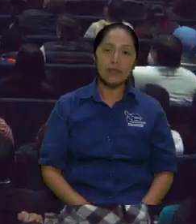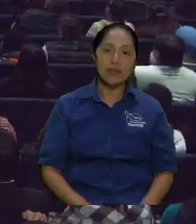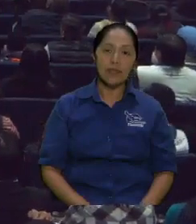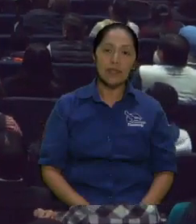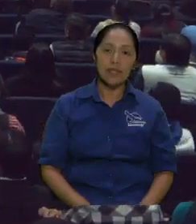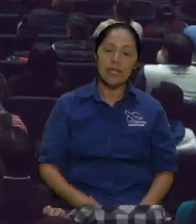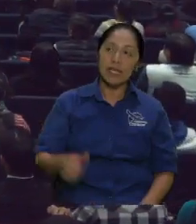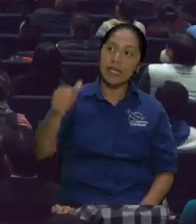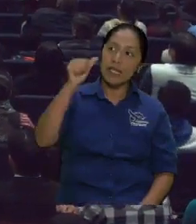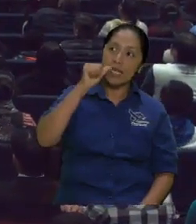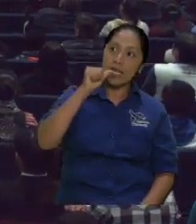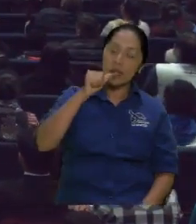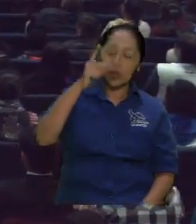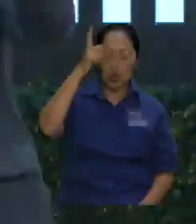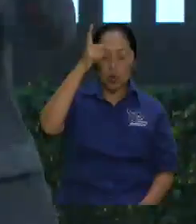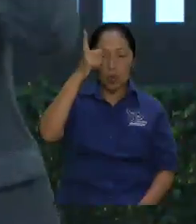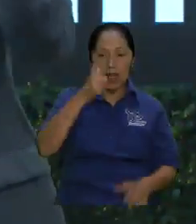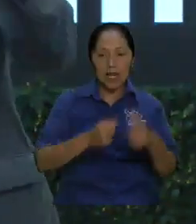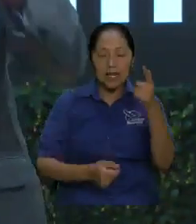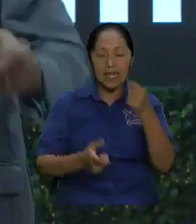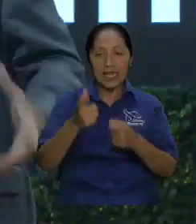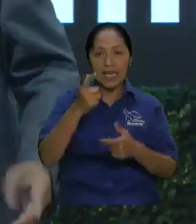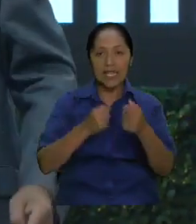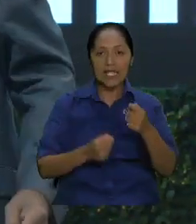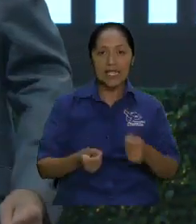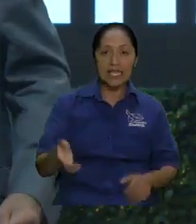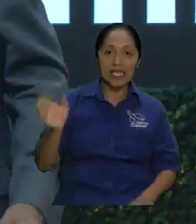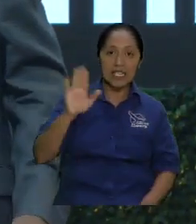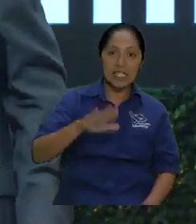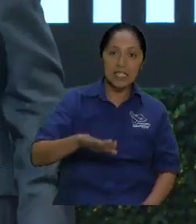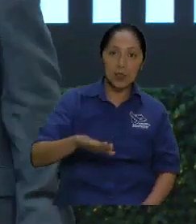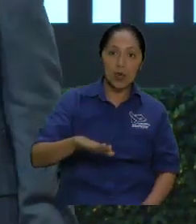ojos y le abrió los ojos a Jonatán le dio vigor